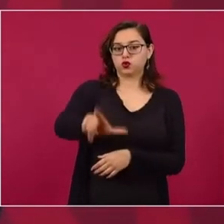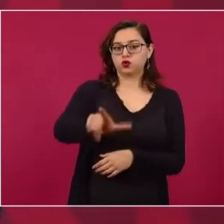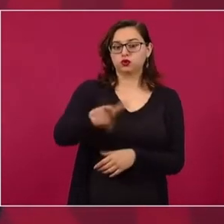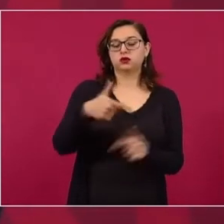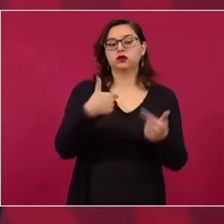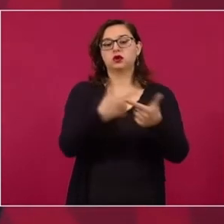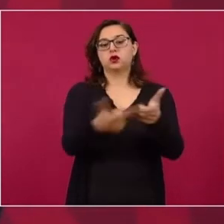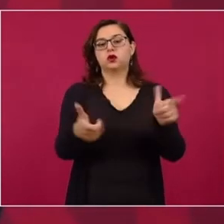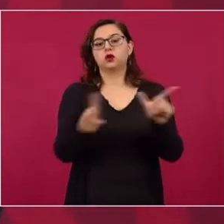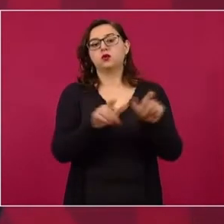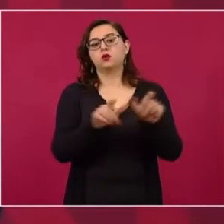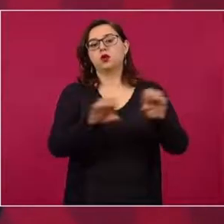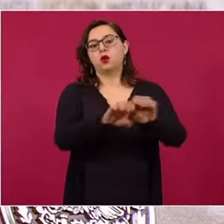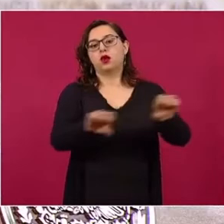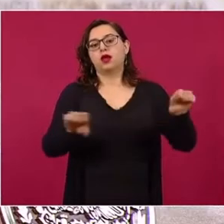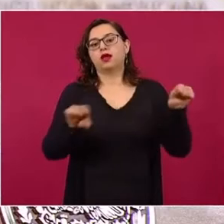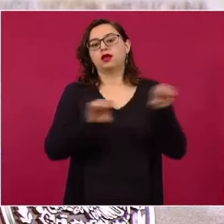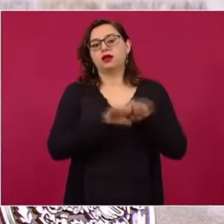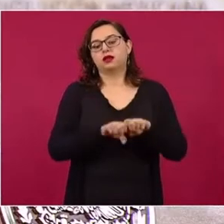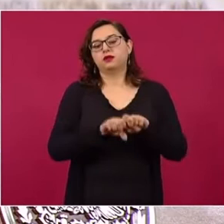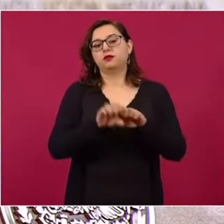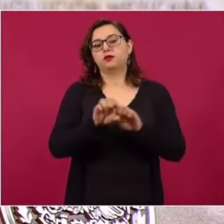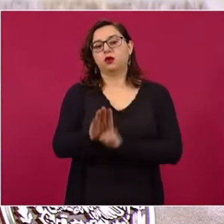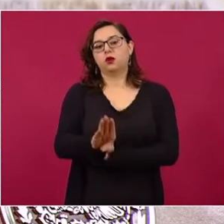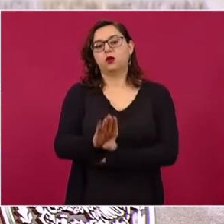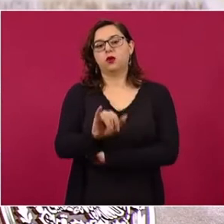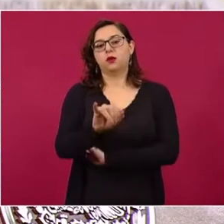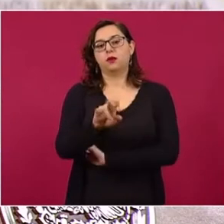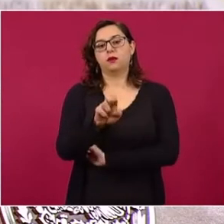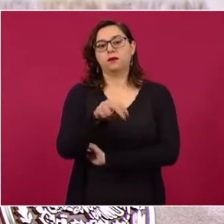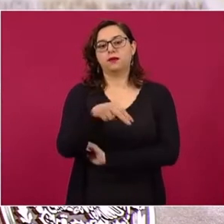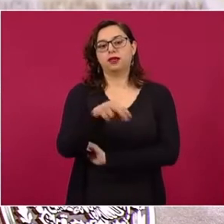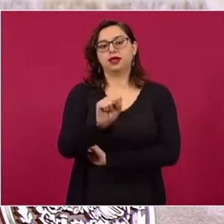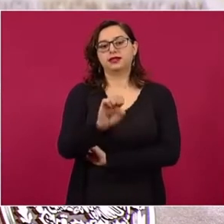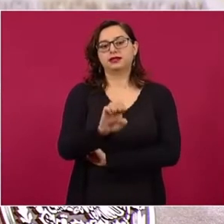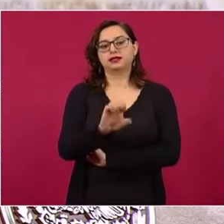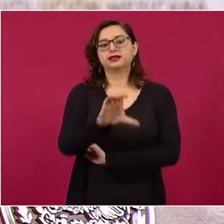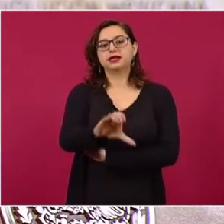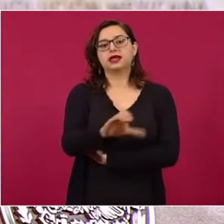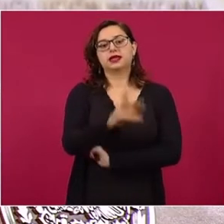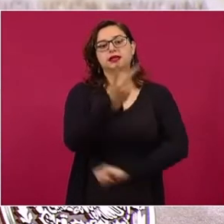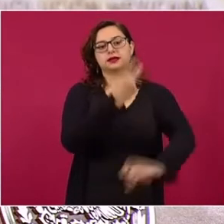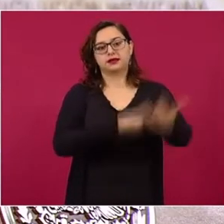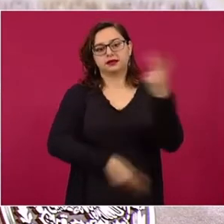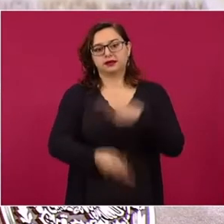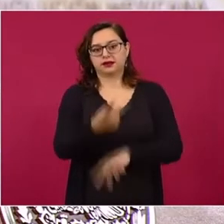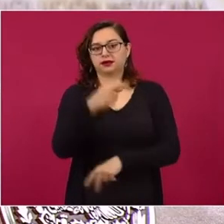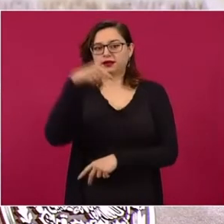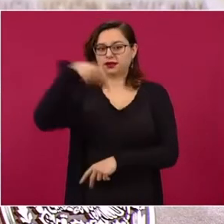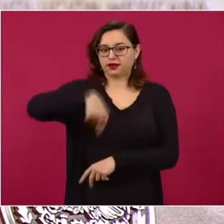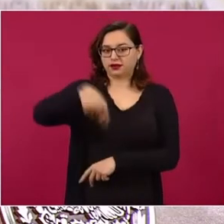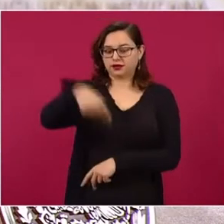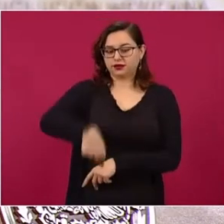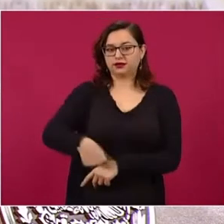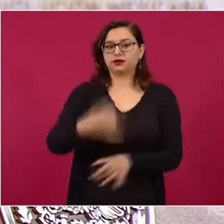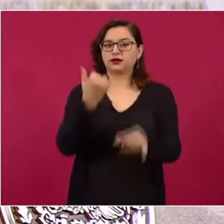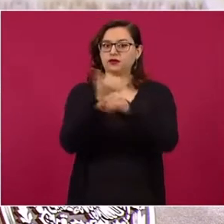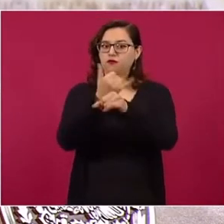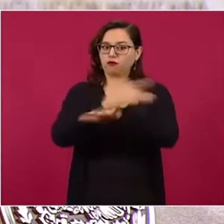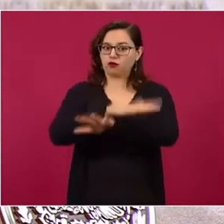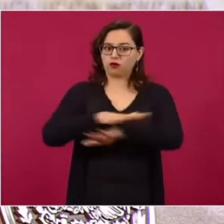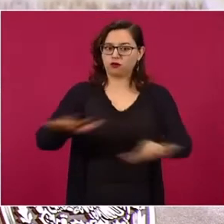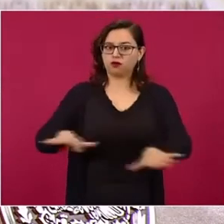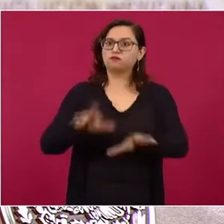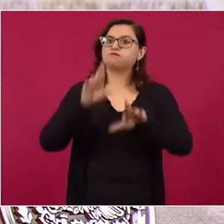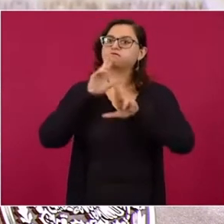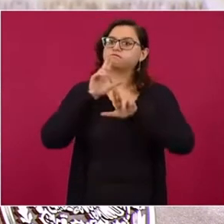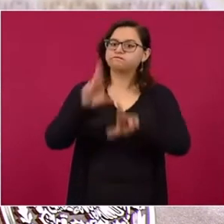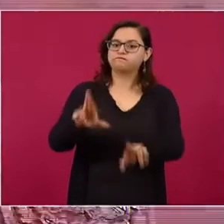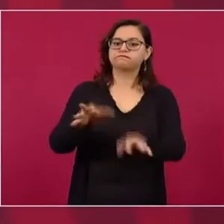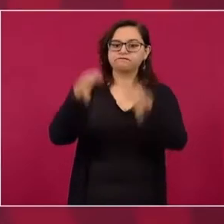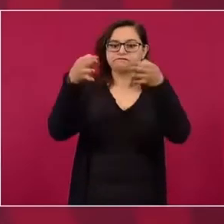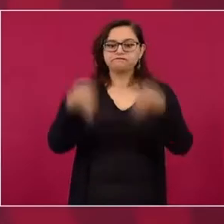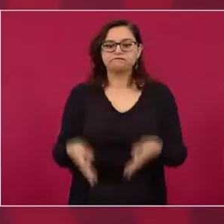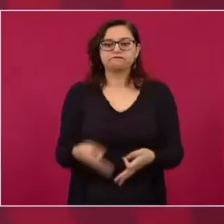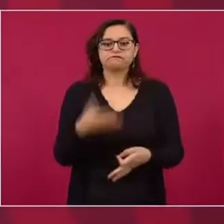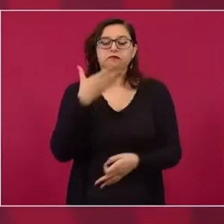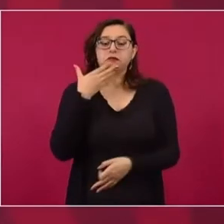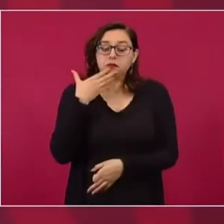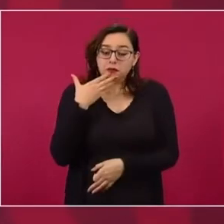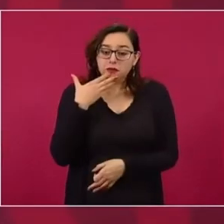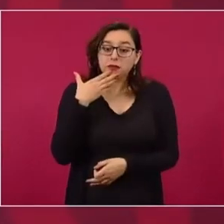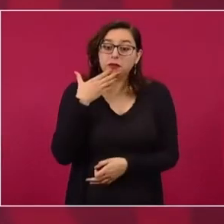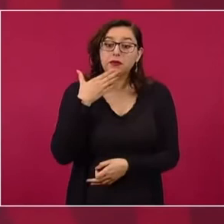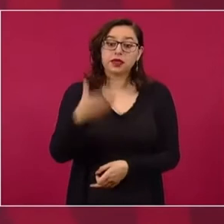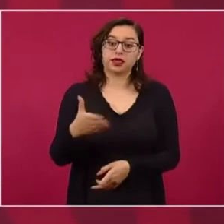Bienestar y den respuesta, porque es información que ayuda